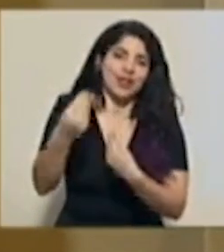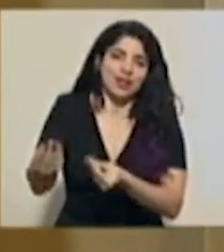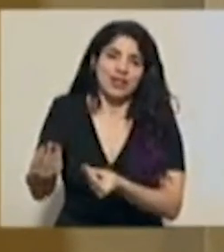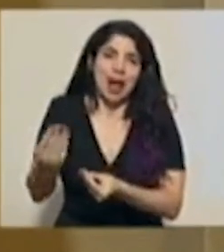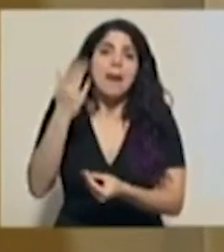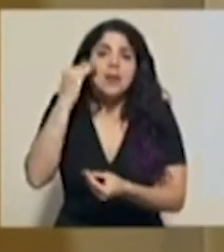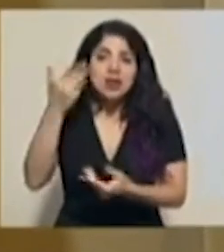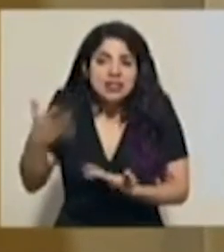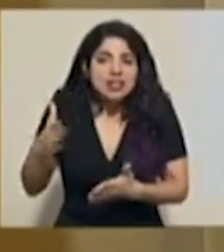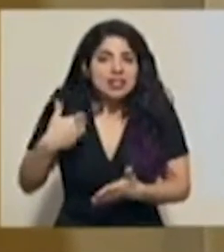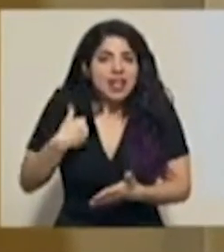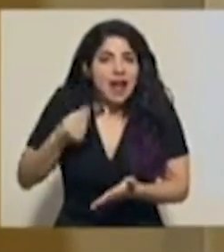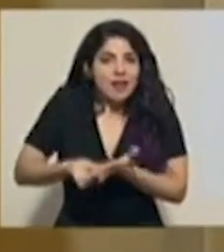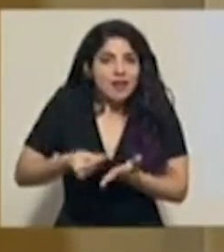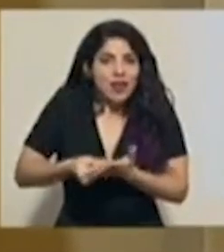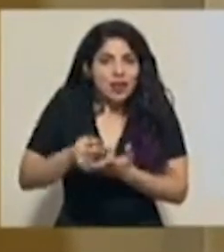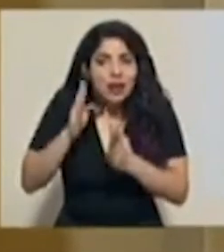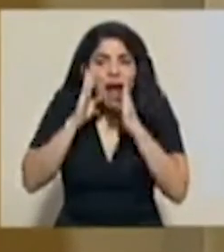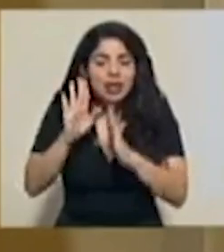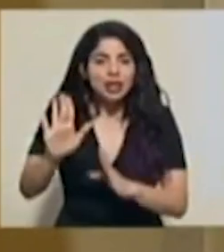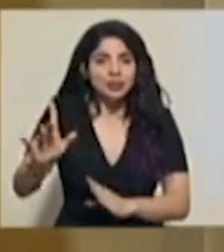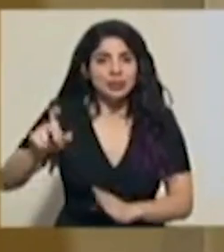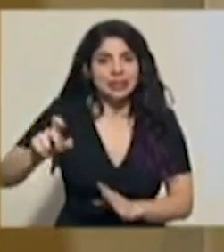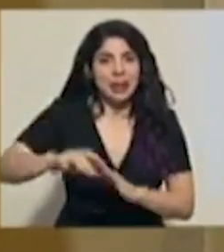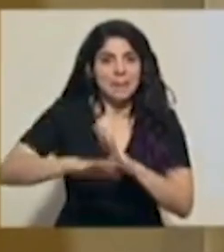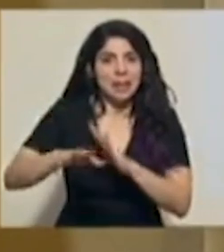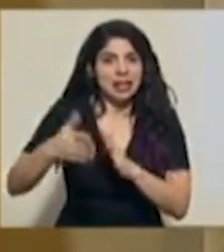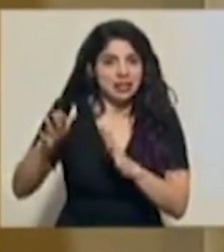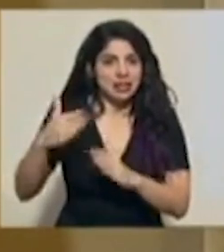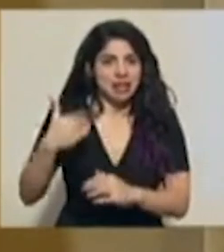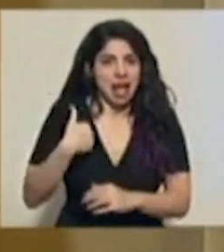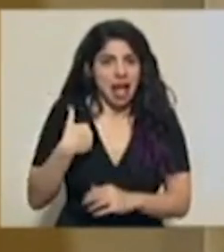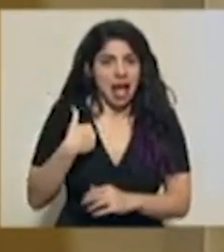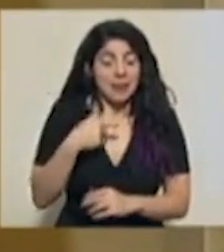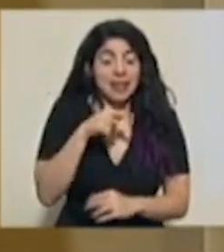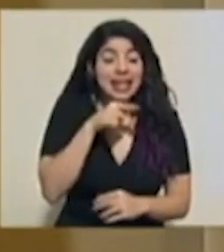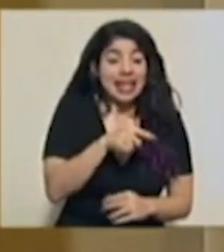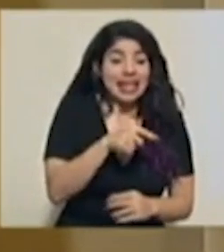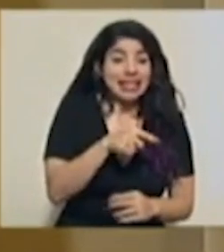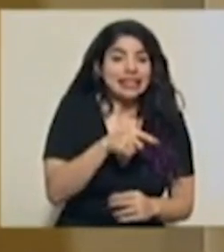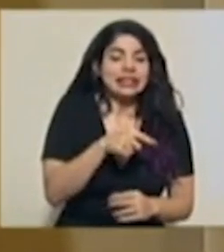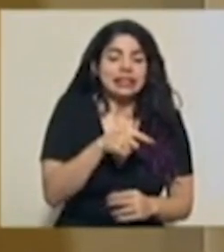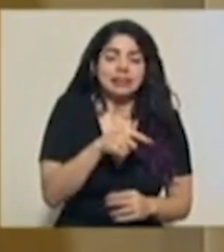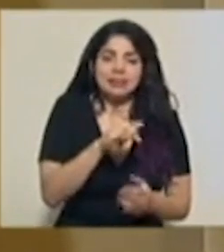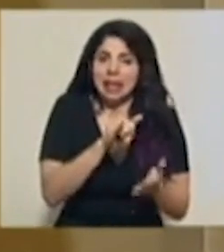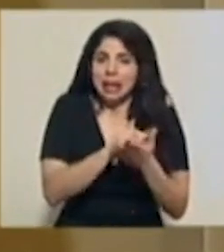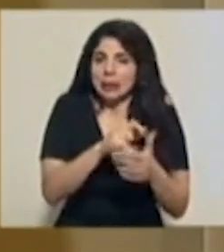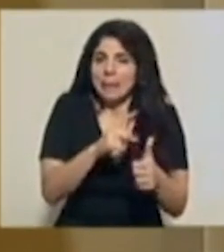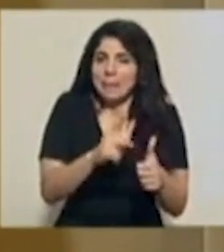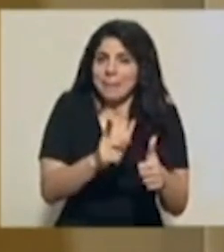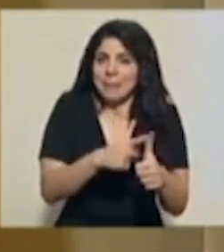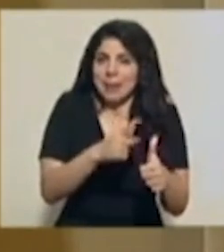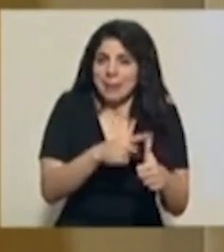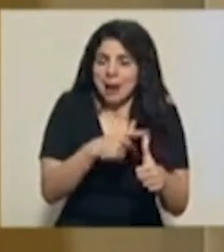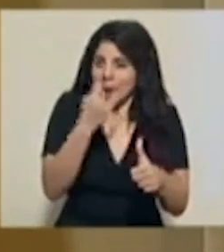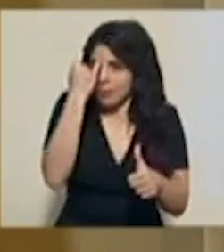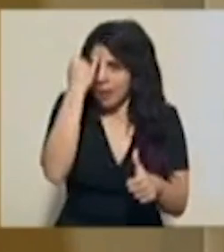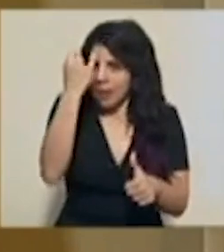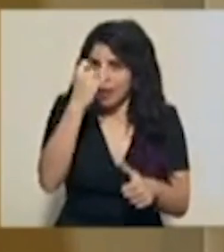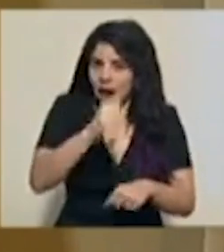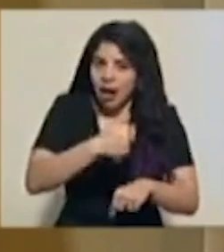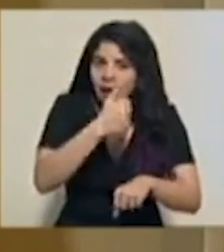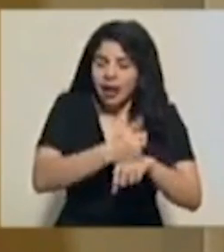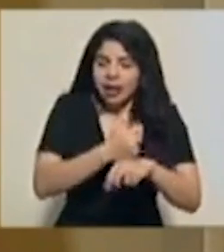recursos para atender necesidades básicas. Esa sería la primera de las iniciativas que